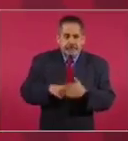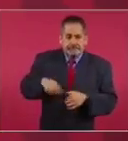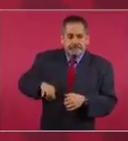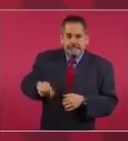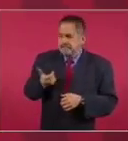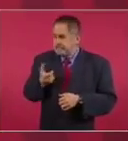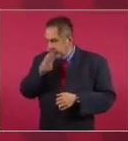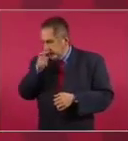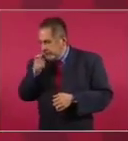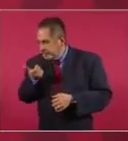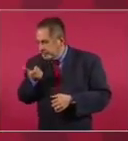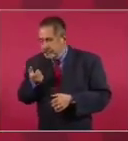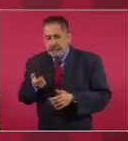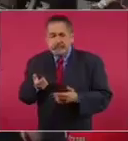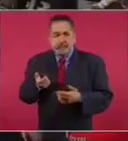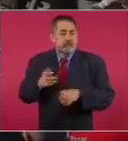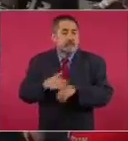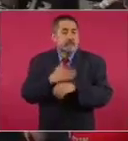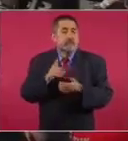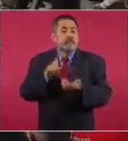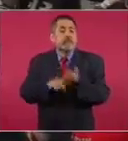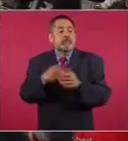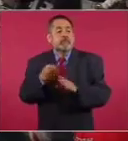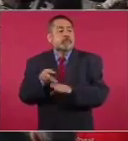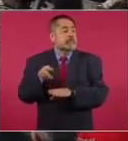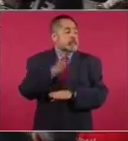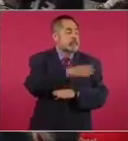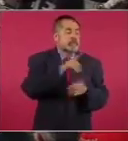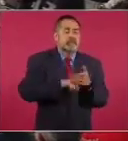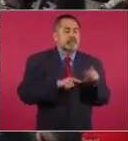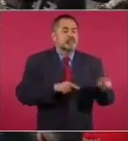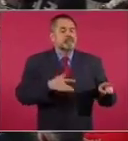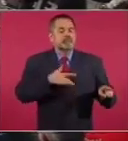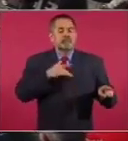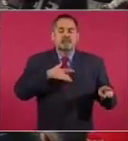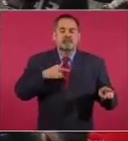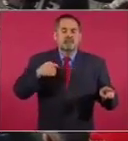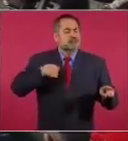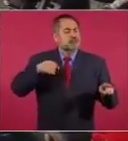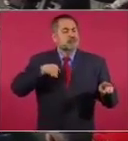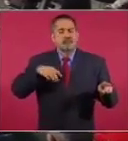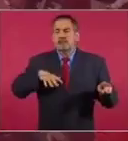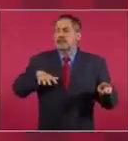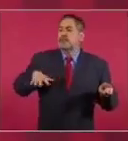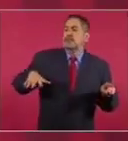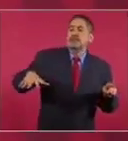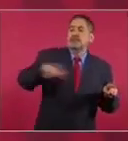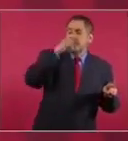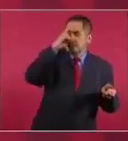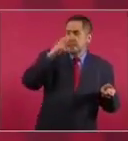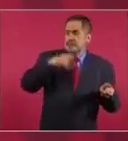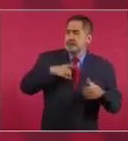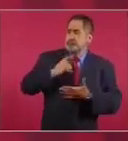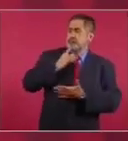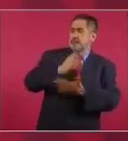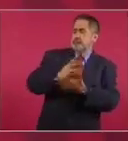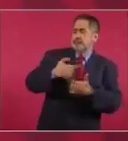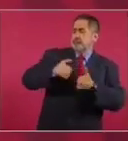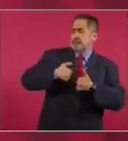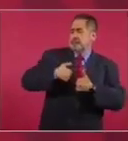es porque antes se sentían los únicos,